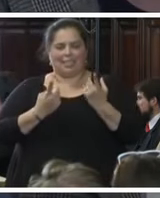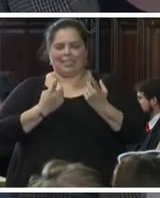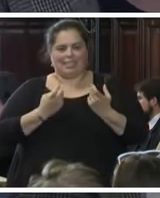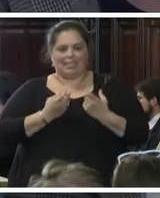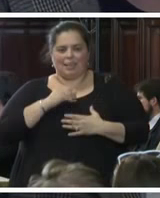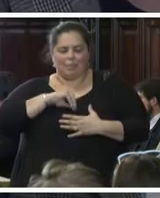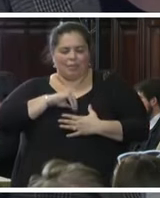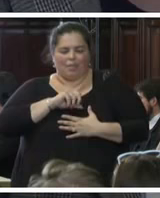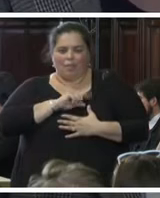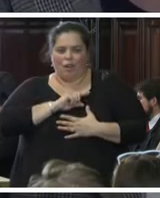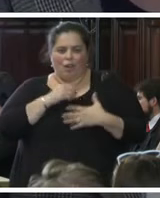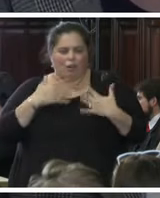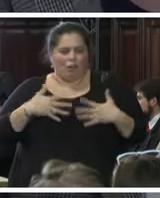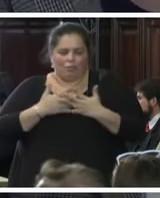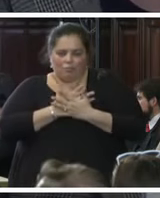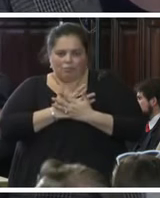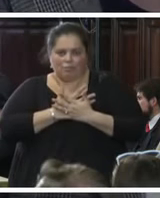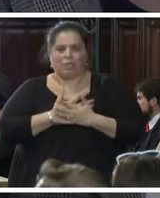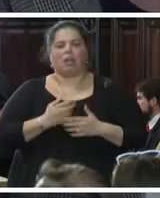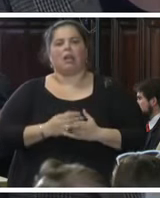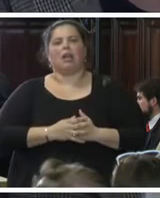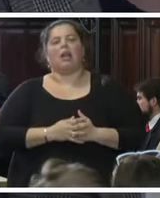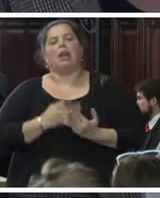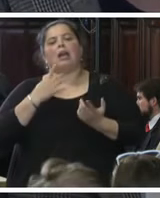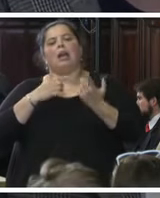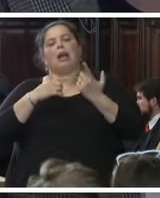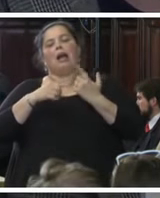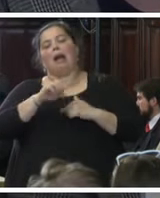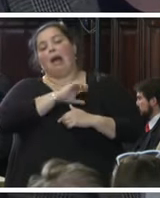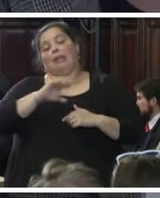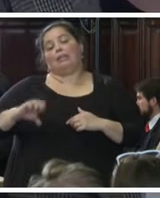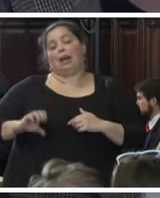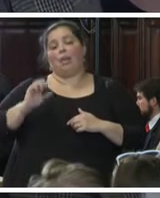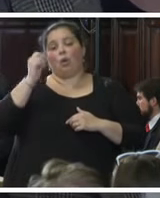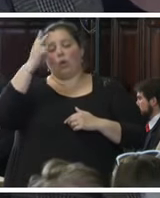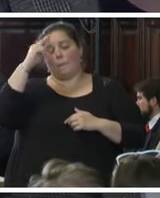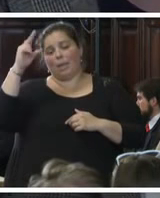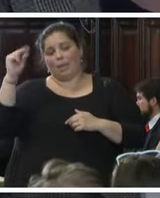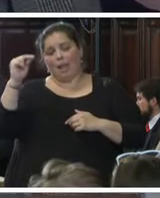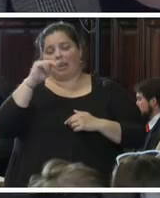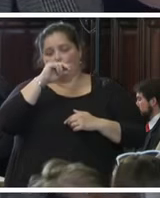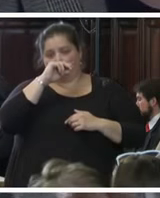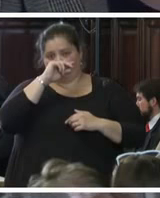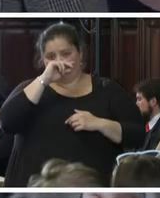produce. Al Estado de México, al Estado mexicano, perdón,